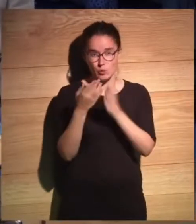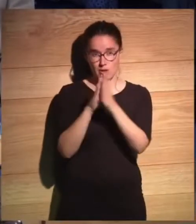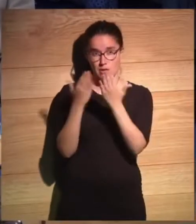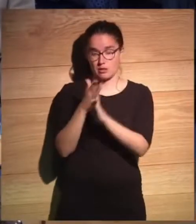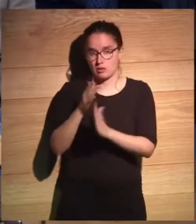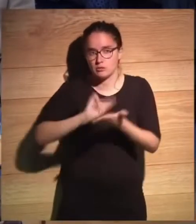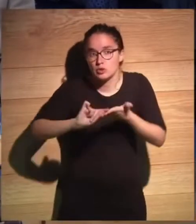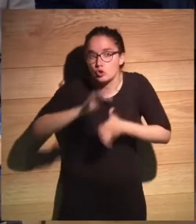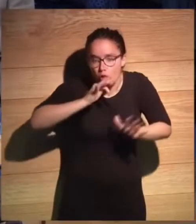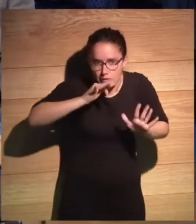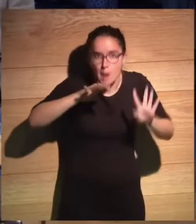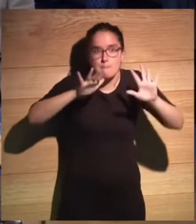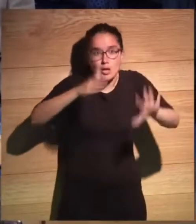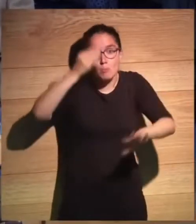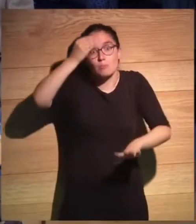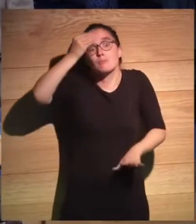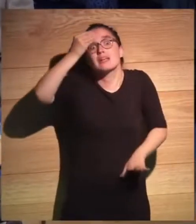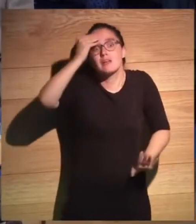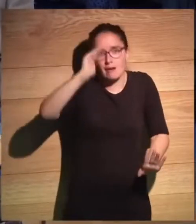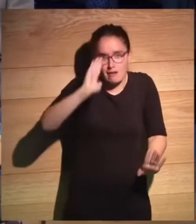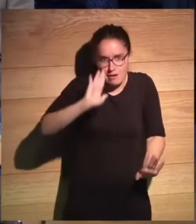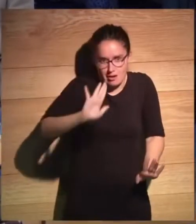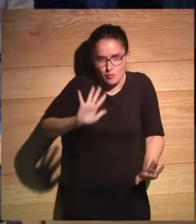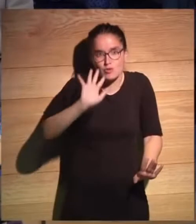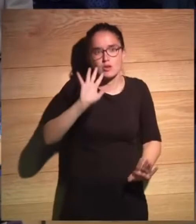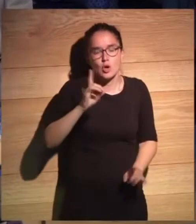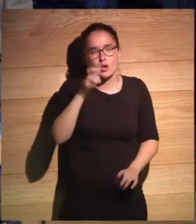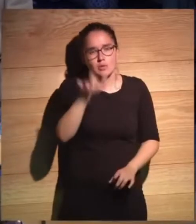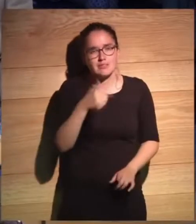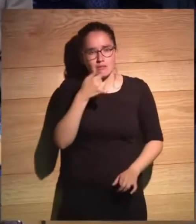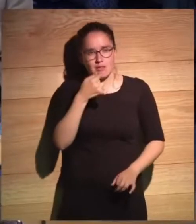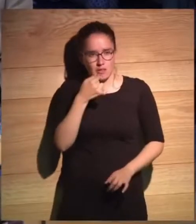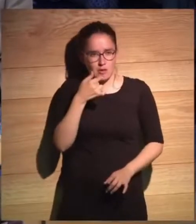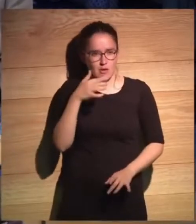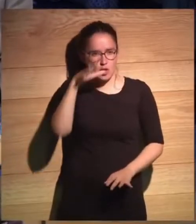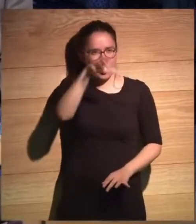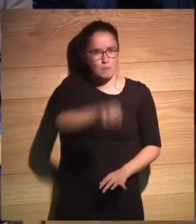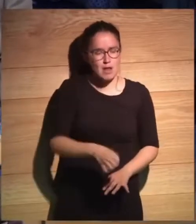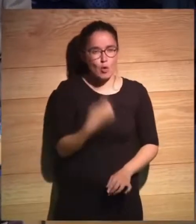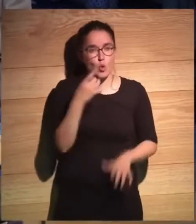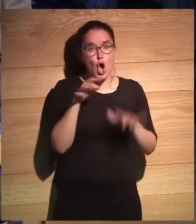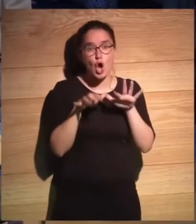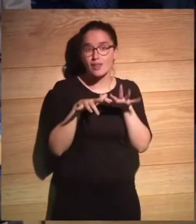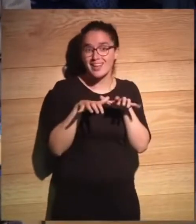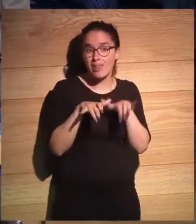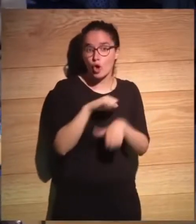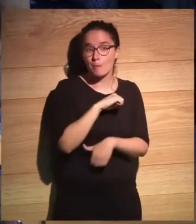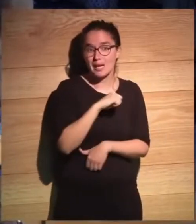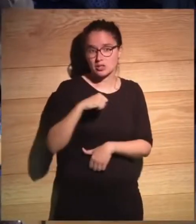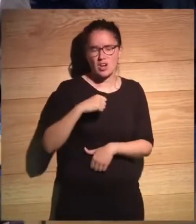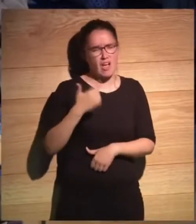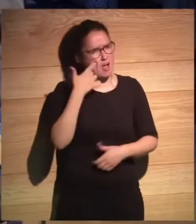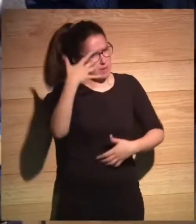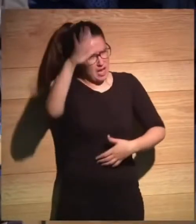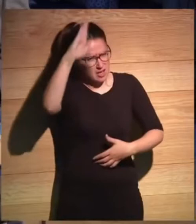pero pienso contar un momento en el que alguien dijo, me he comprado un ordenador personal. Y dije,